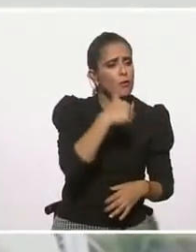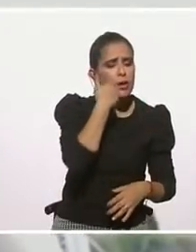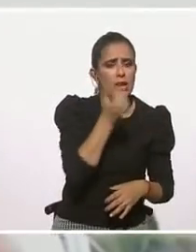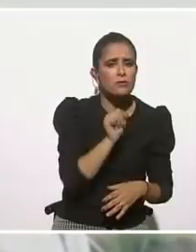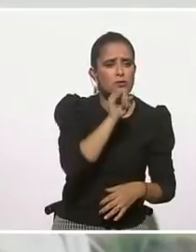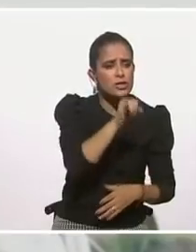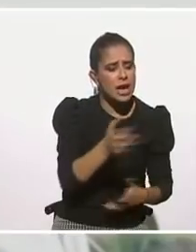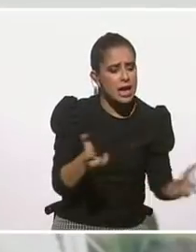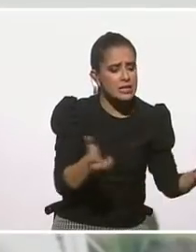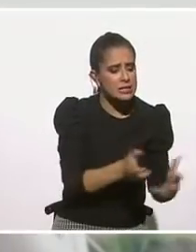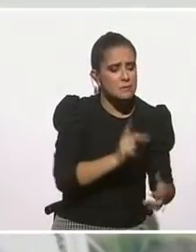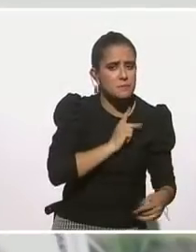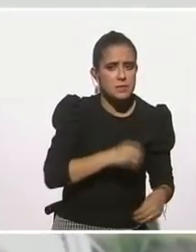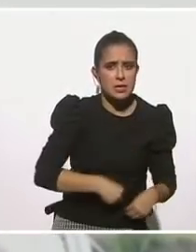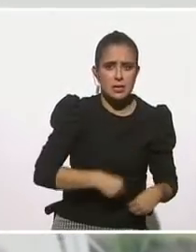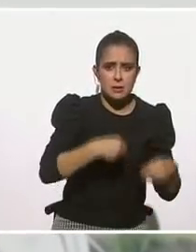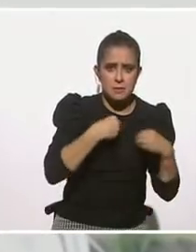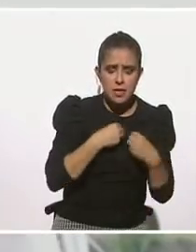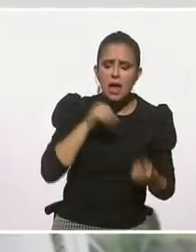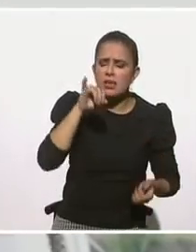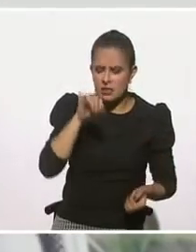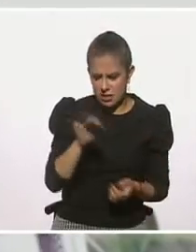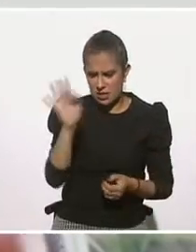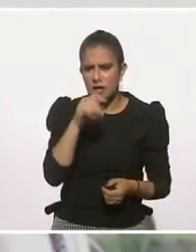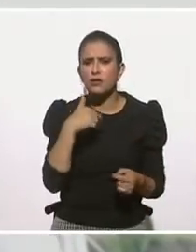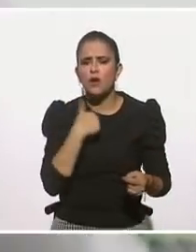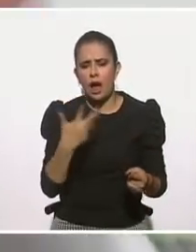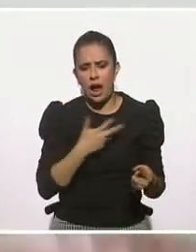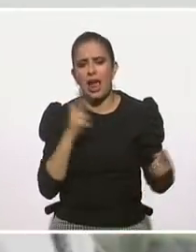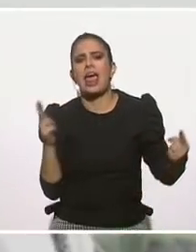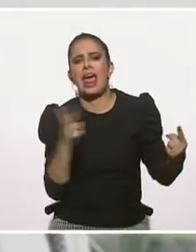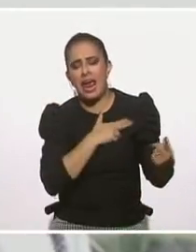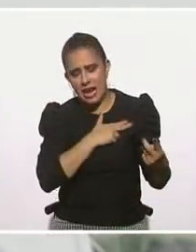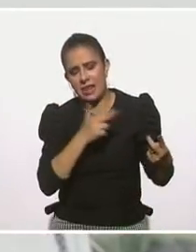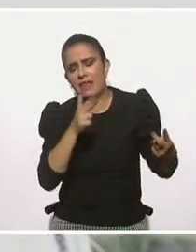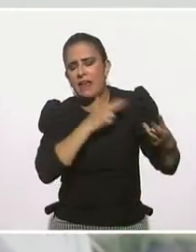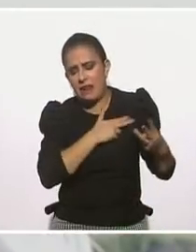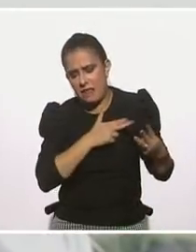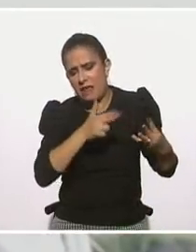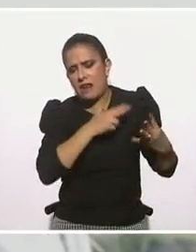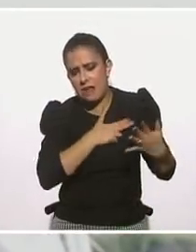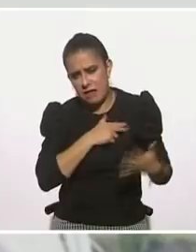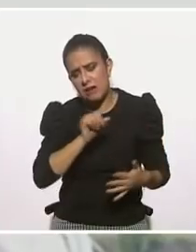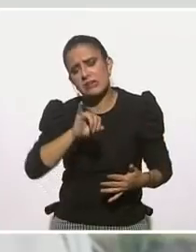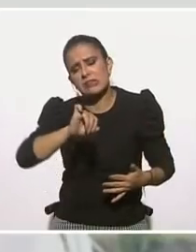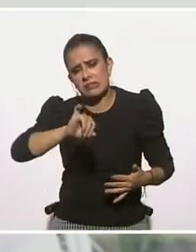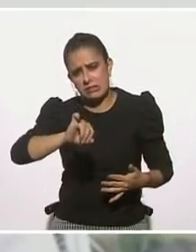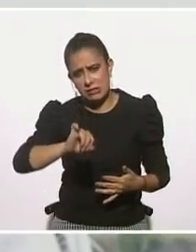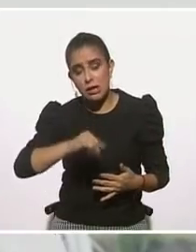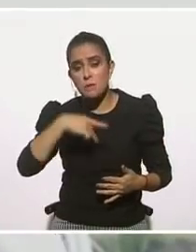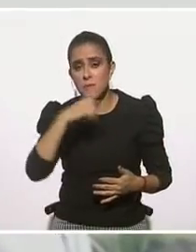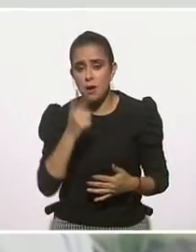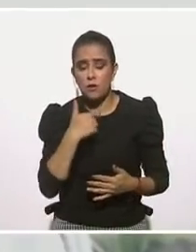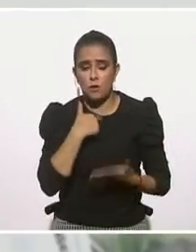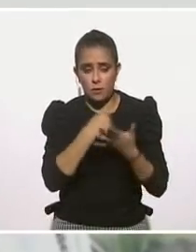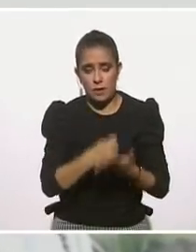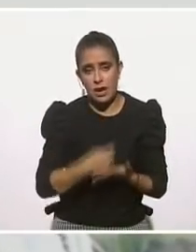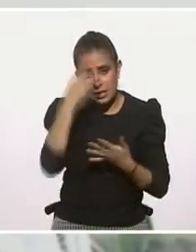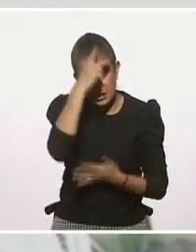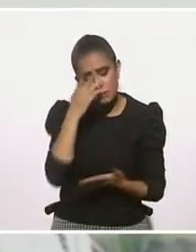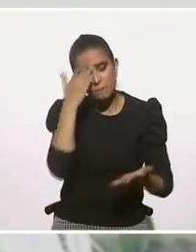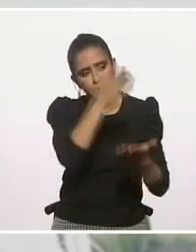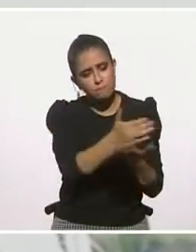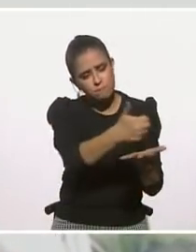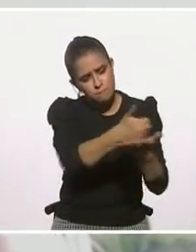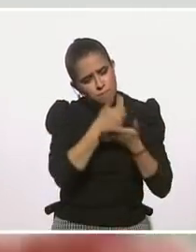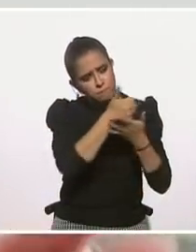que probablemente tenía sus heridas, bueno, probablemente no, tenía sus heridas, todo este proceso terapéutico y todo este apoyo